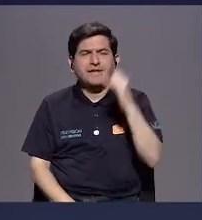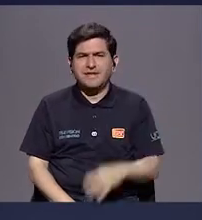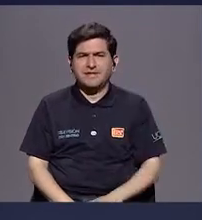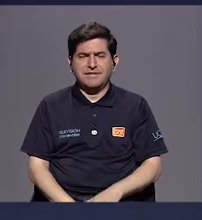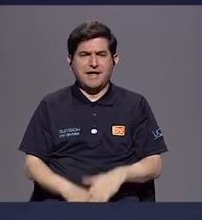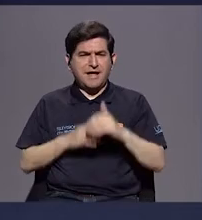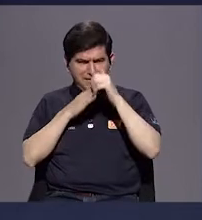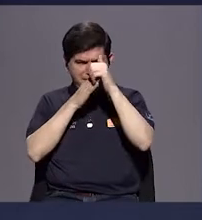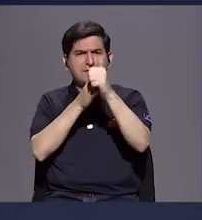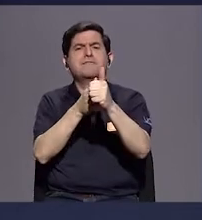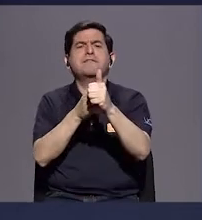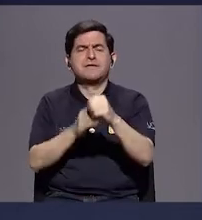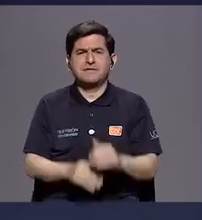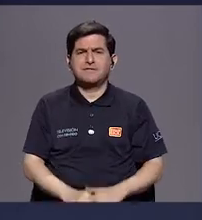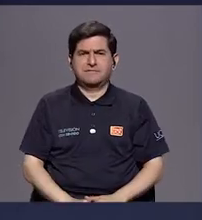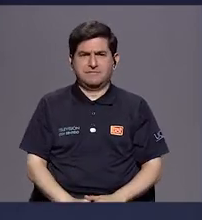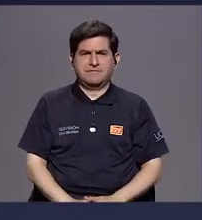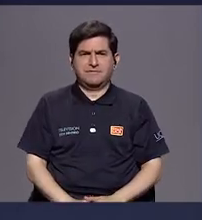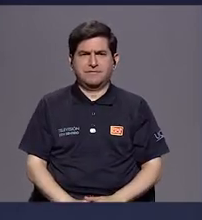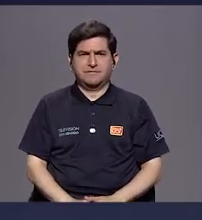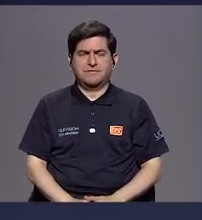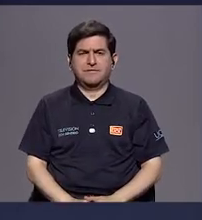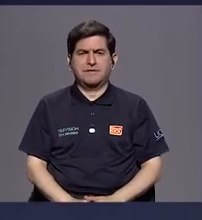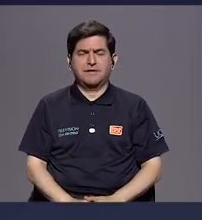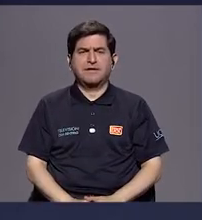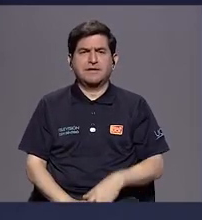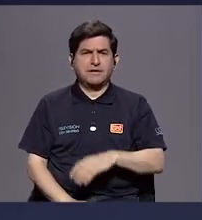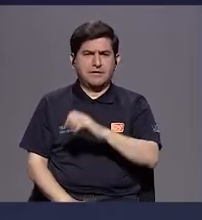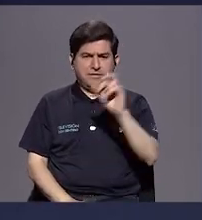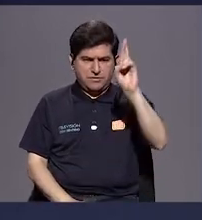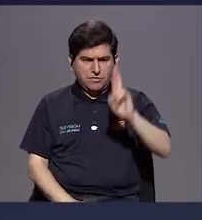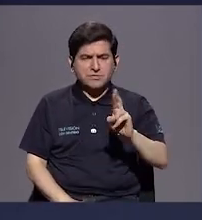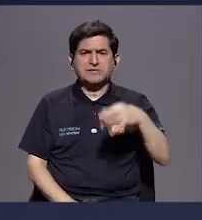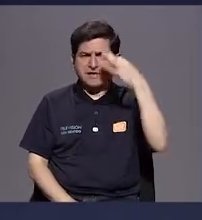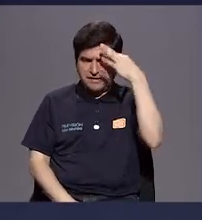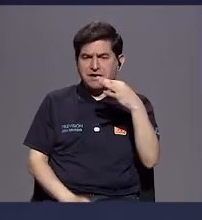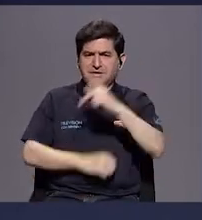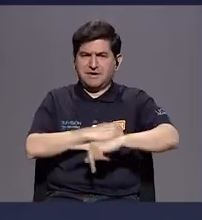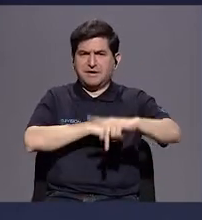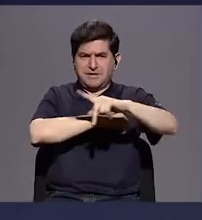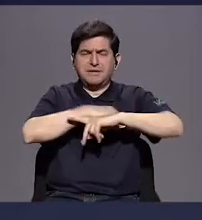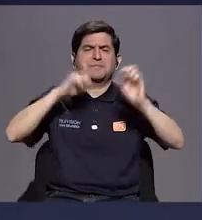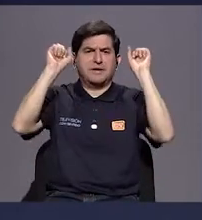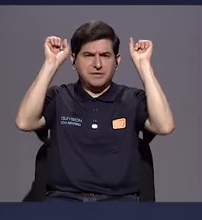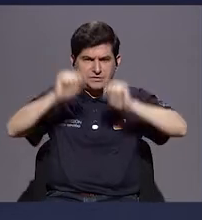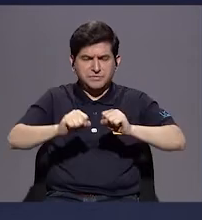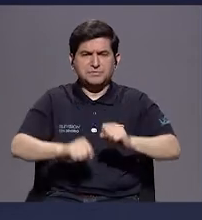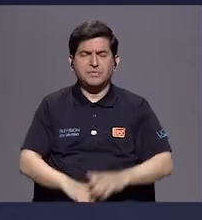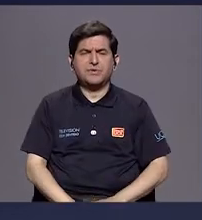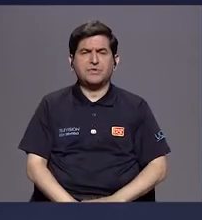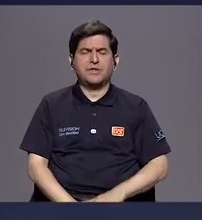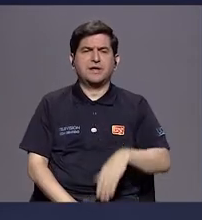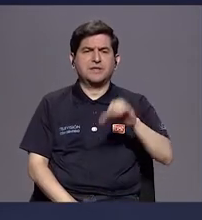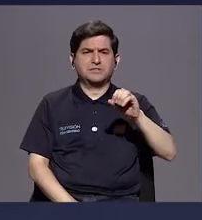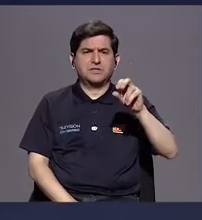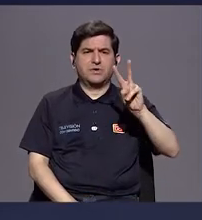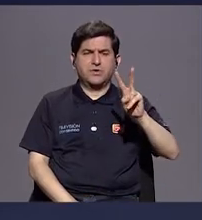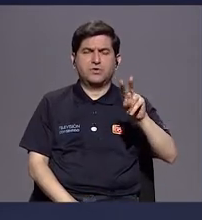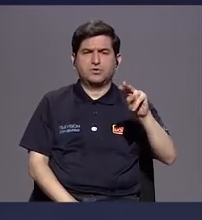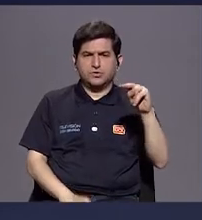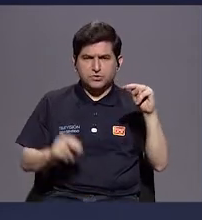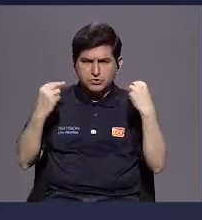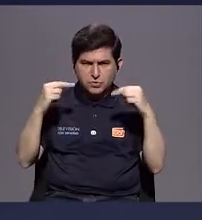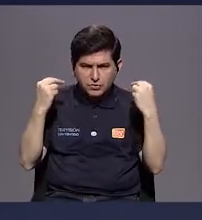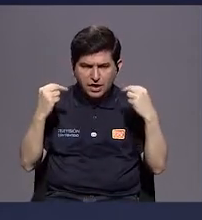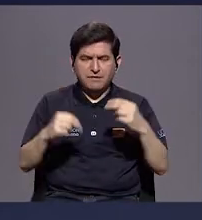en donde había sido vanguardista, ¿verdad? O sea, había tomado y apostado por que el país llegara a ser un carbono neutro